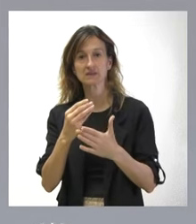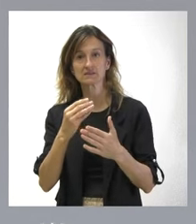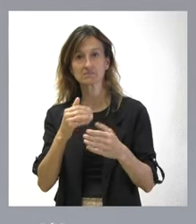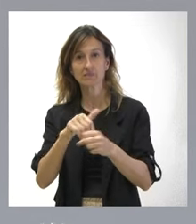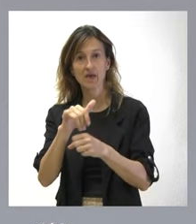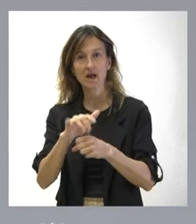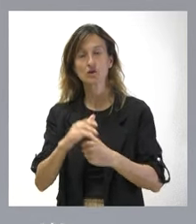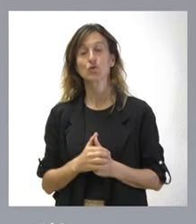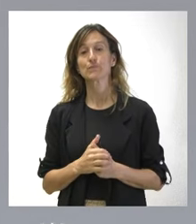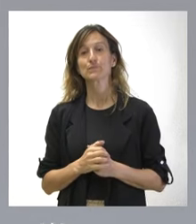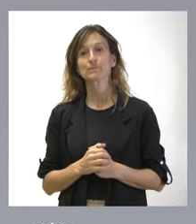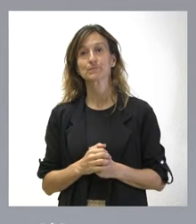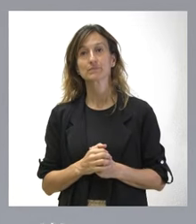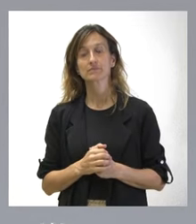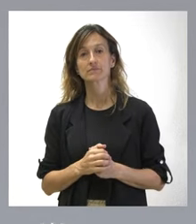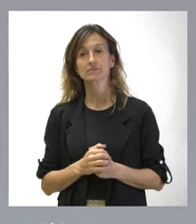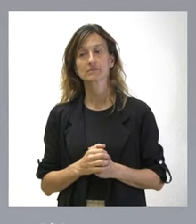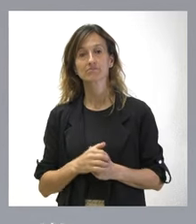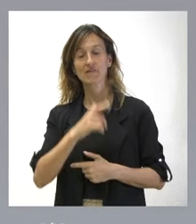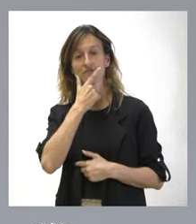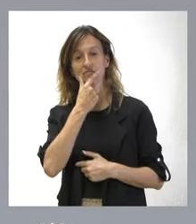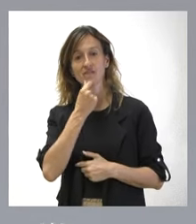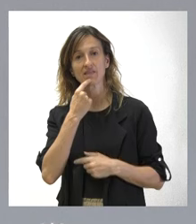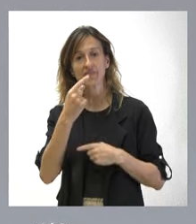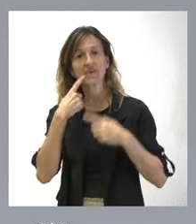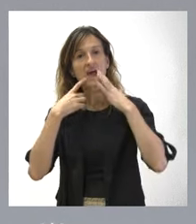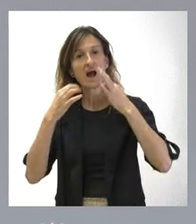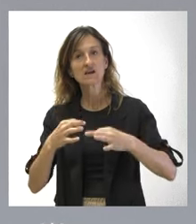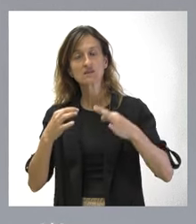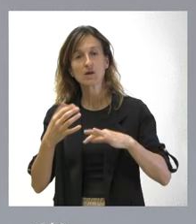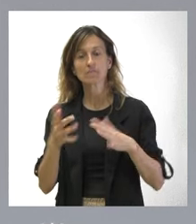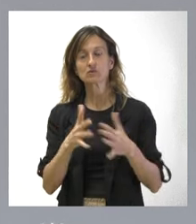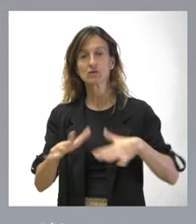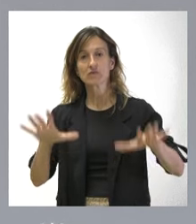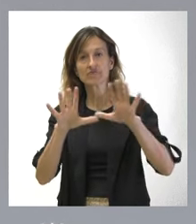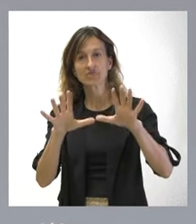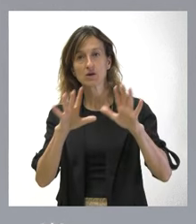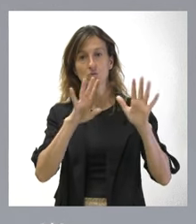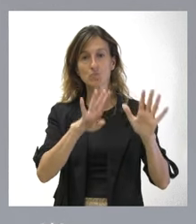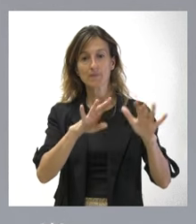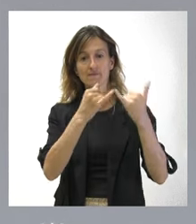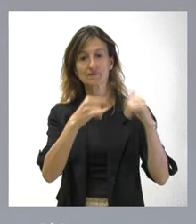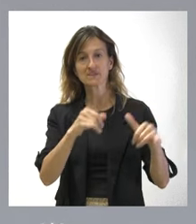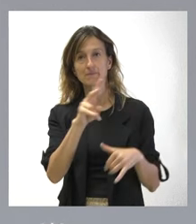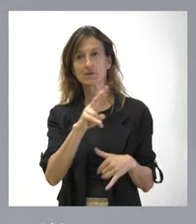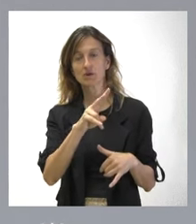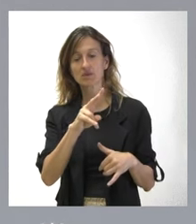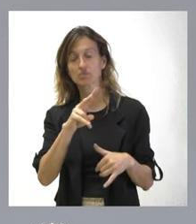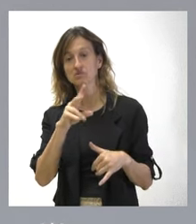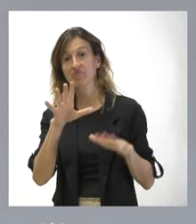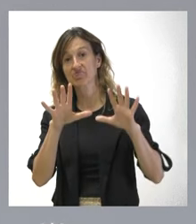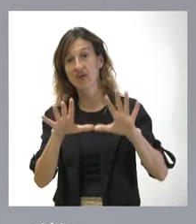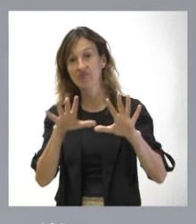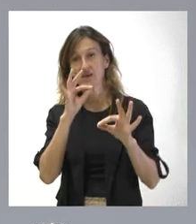pues fácilmente podemos asegurar que sobre el día 10 de septiembre, el 9 es festivo en Valladolid, sobre el día de